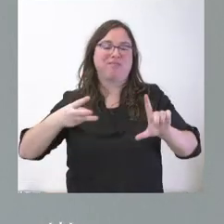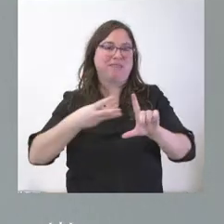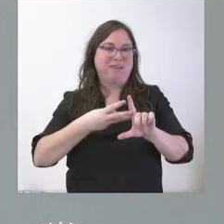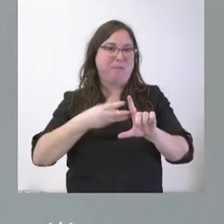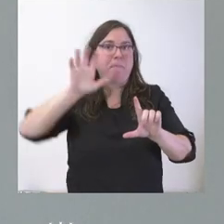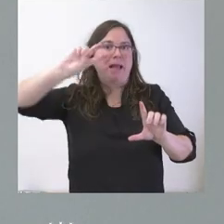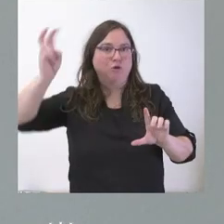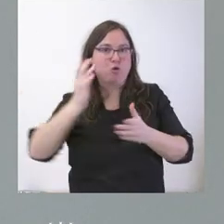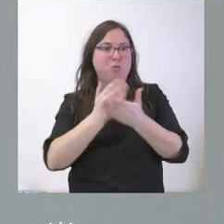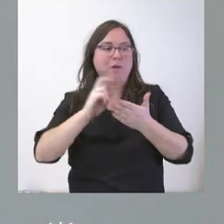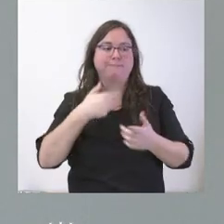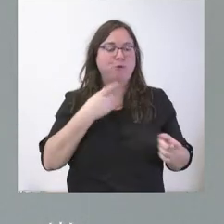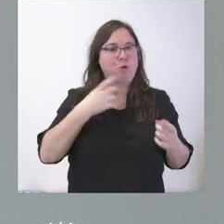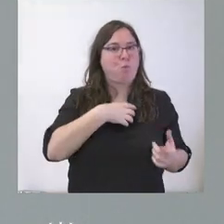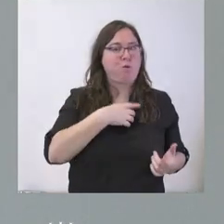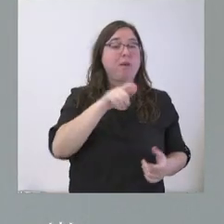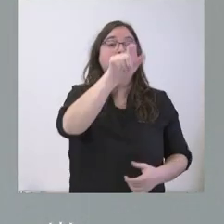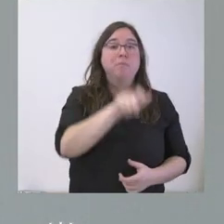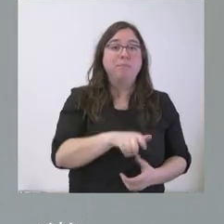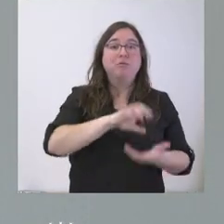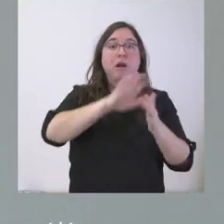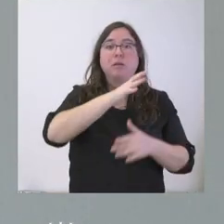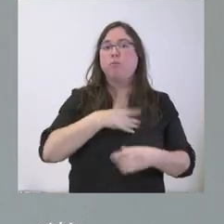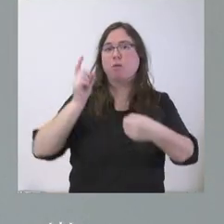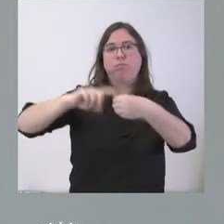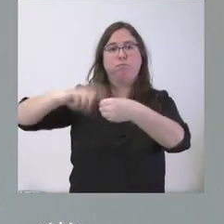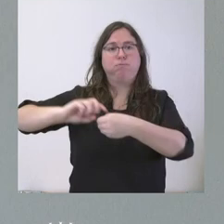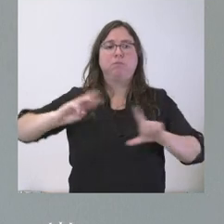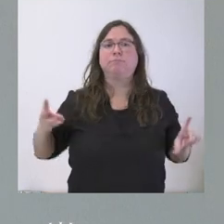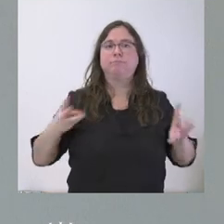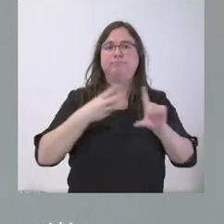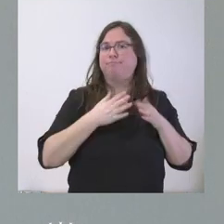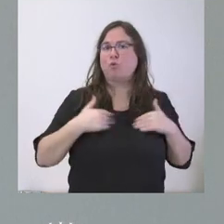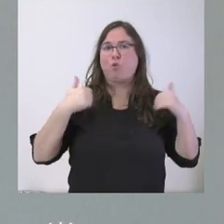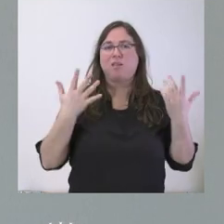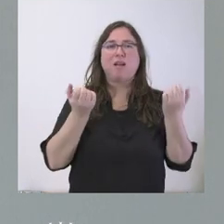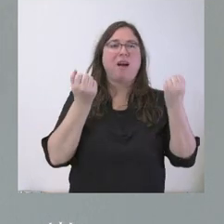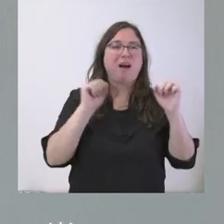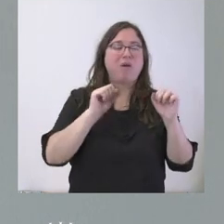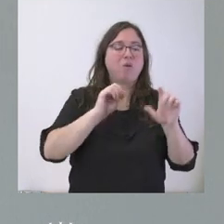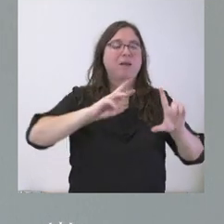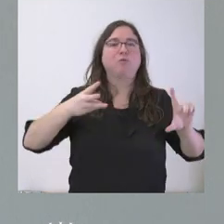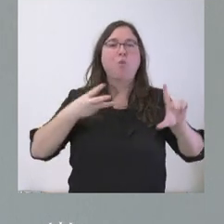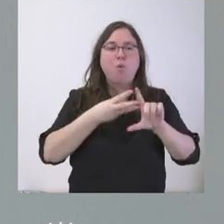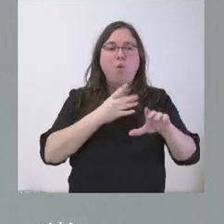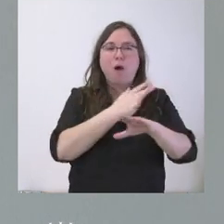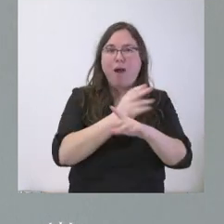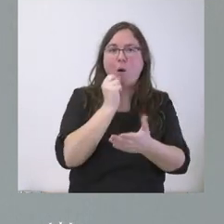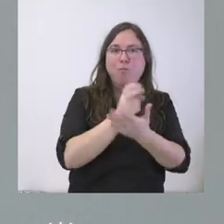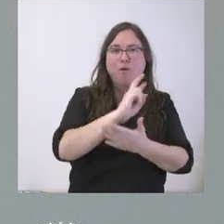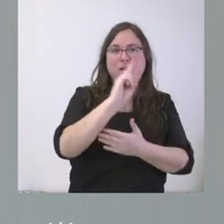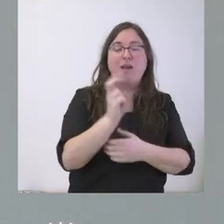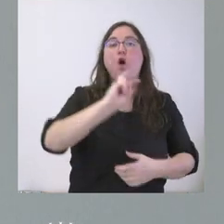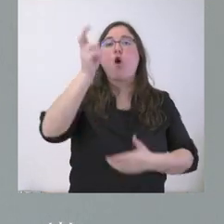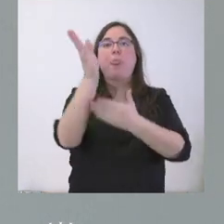Y, a la vez, personas de Castilla y León pueden jugar en cualquier plataforma online, aunque ésta esté ubicada en otras comunidades autónomas,